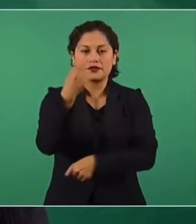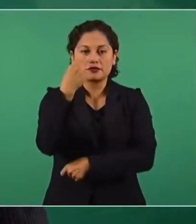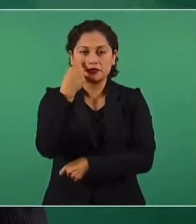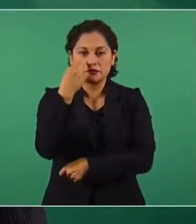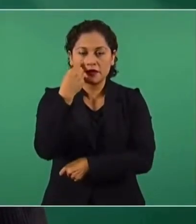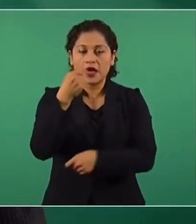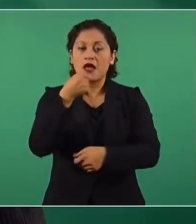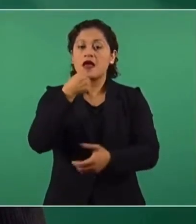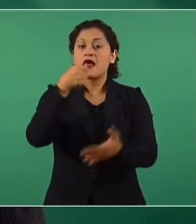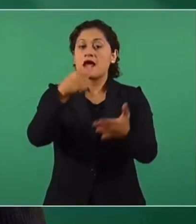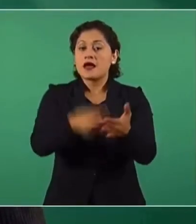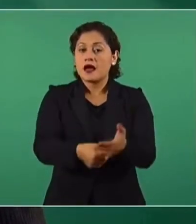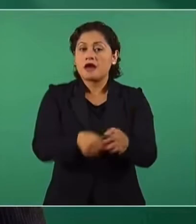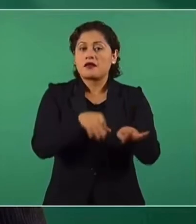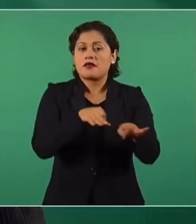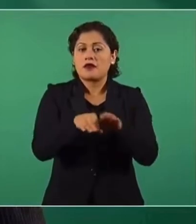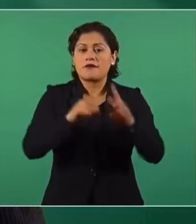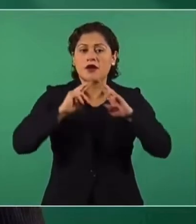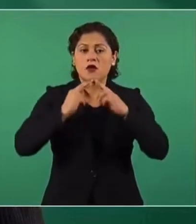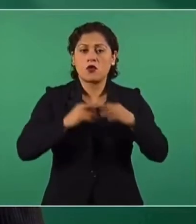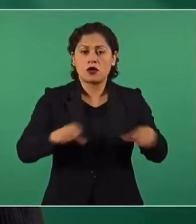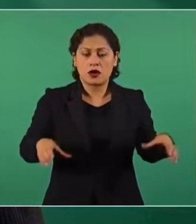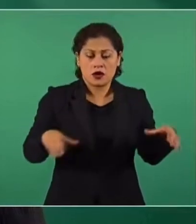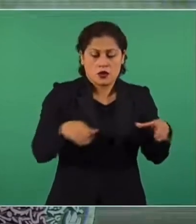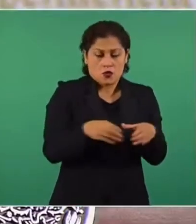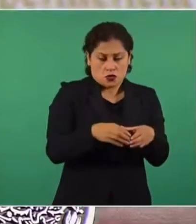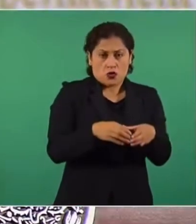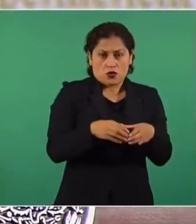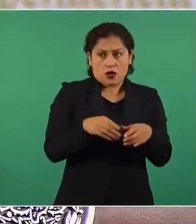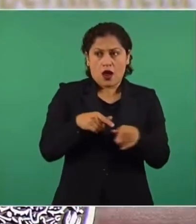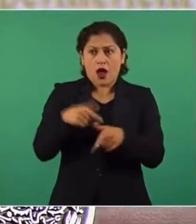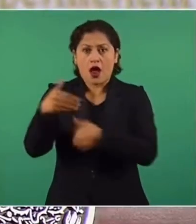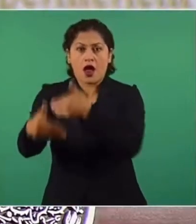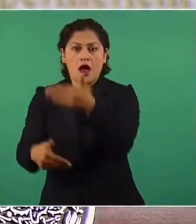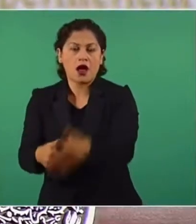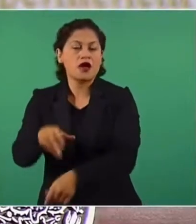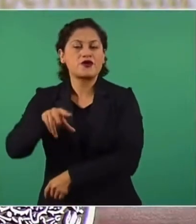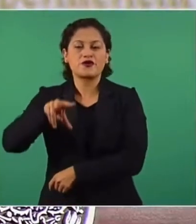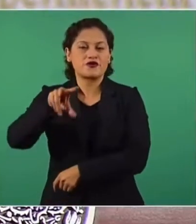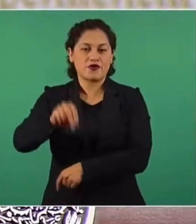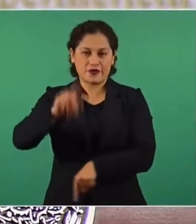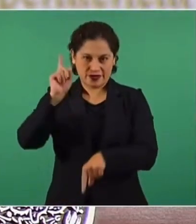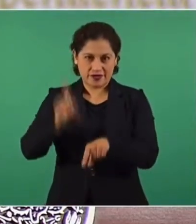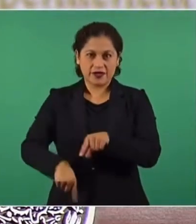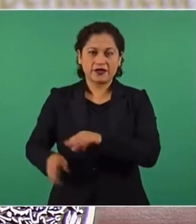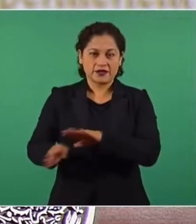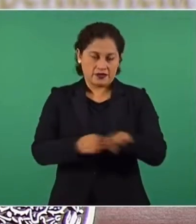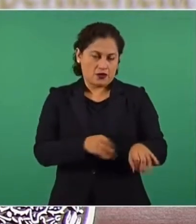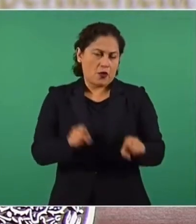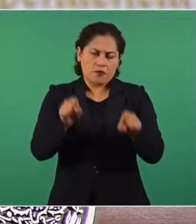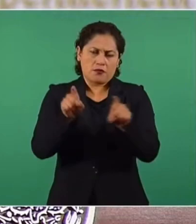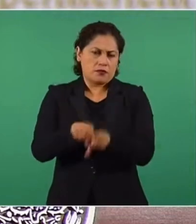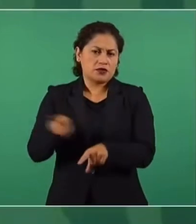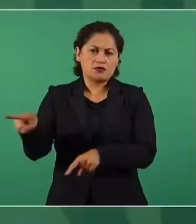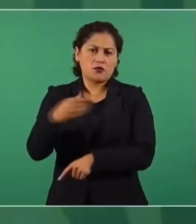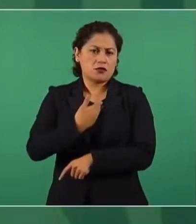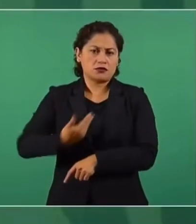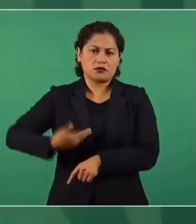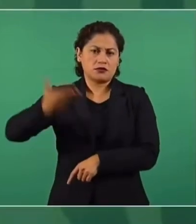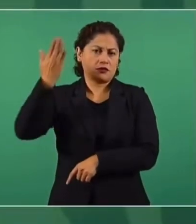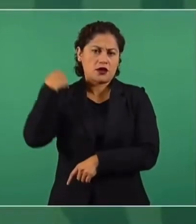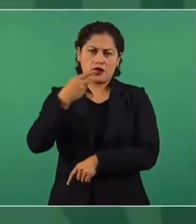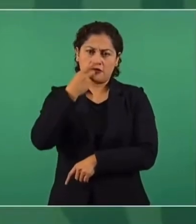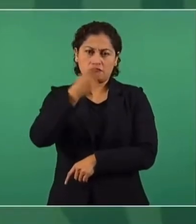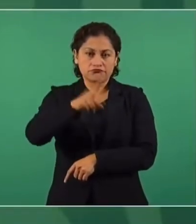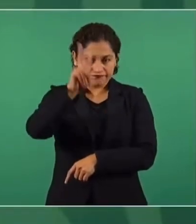no se llevó a cabo, se eliminó. Y en atención también a lo que el presidente nos ha dicho y que totalmente de acuerdo, es cierto,